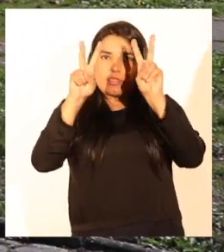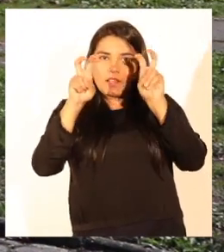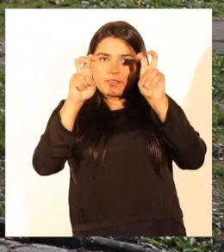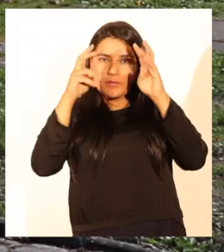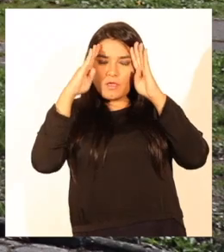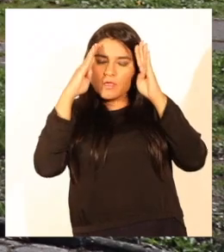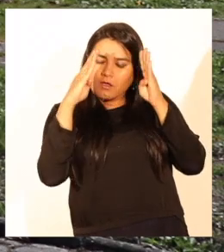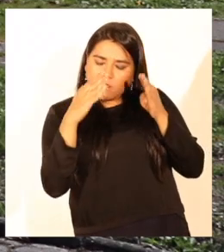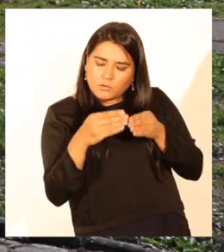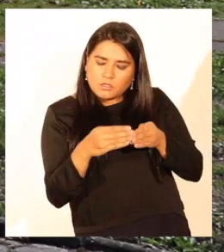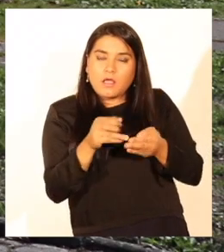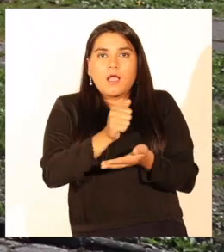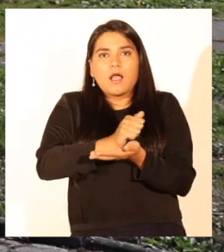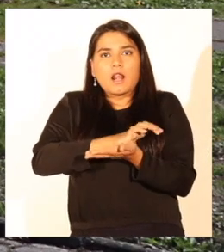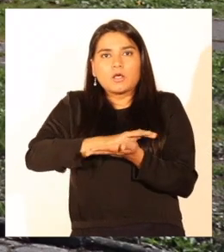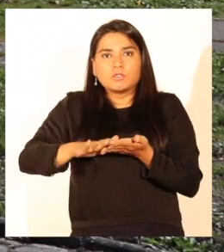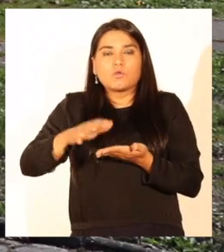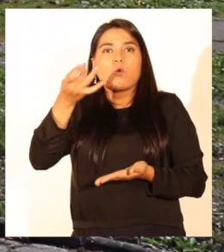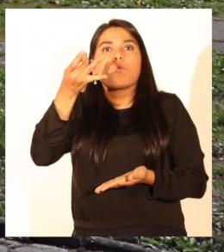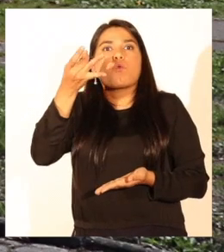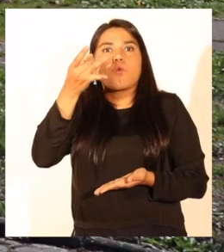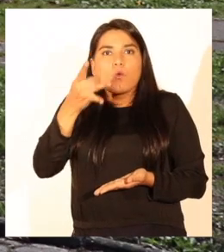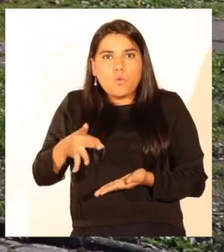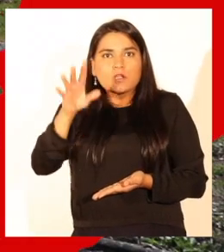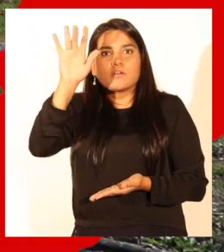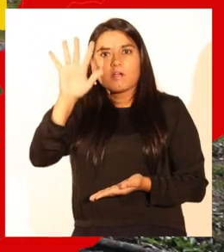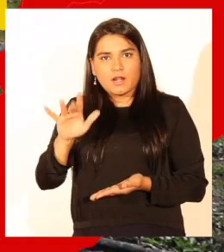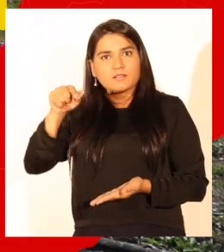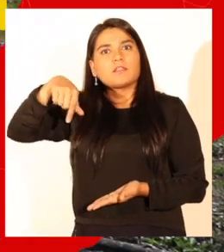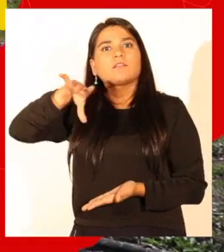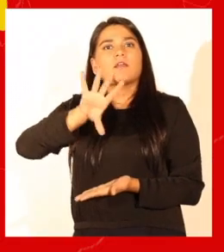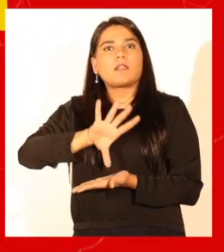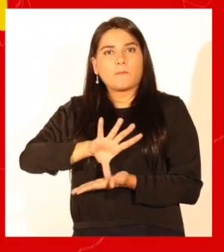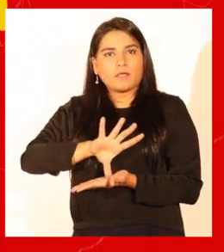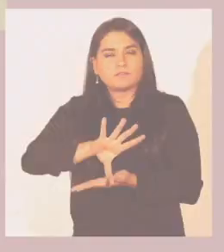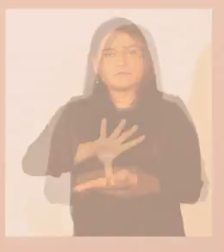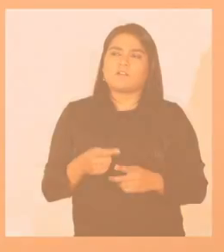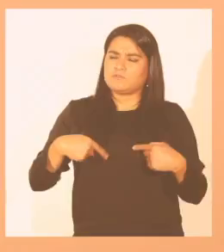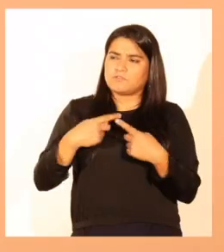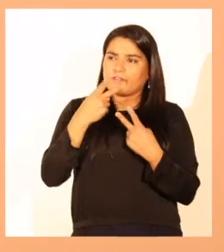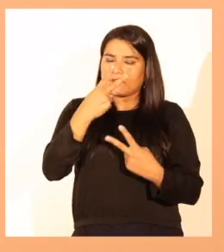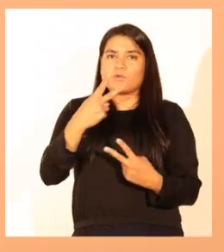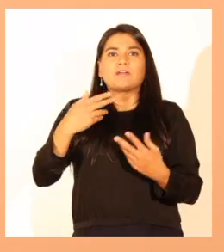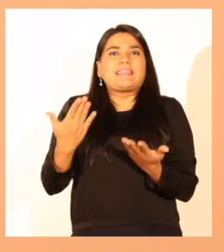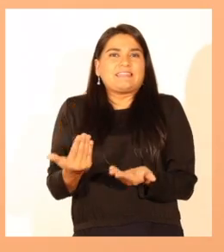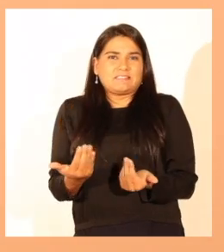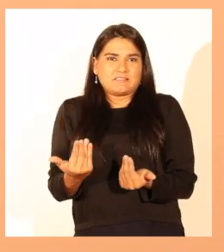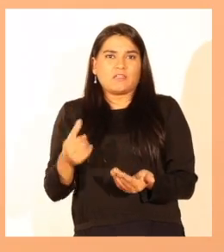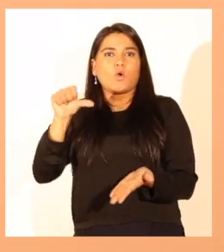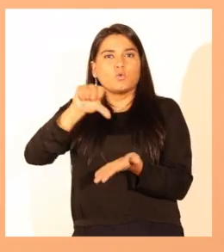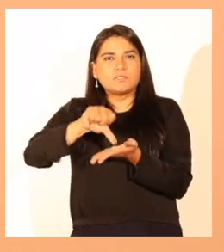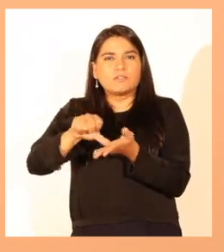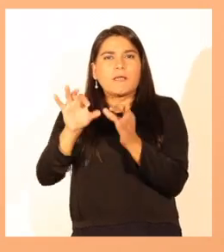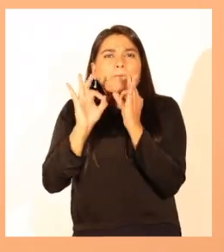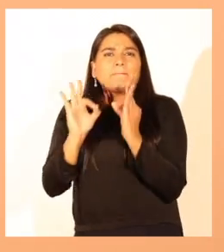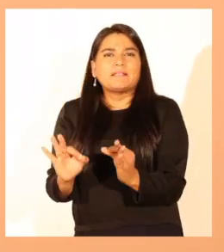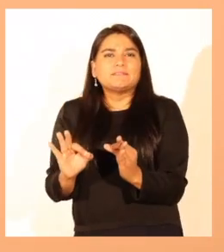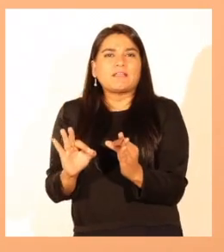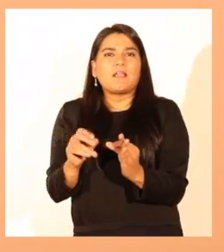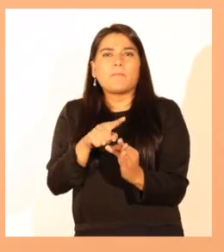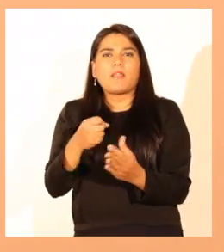Autista gratuito, único con esta característica en el país. Nos dimos cuenta que era necesario un centro